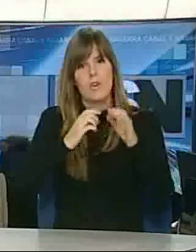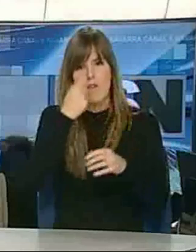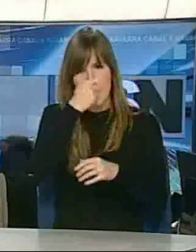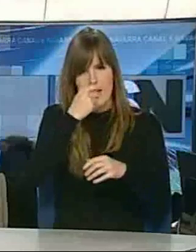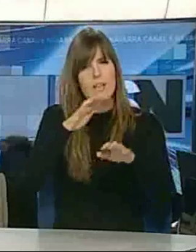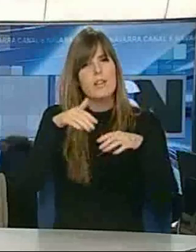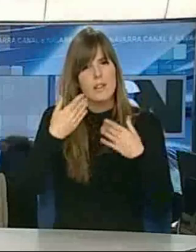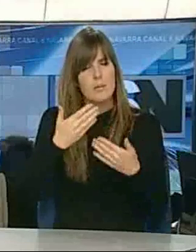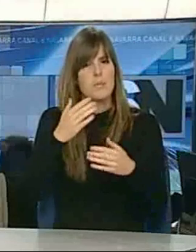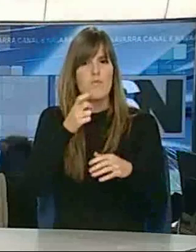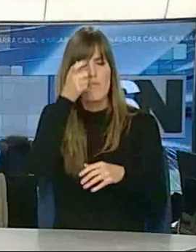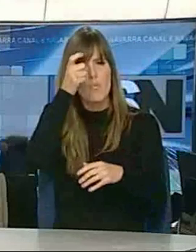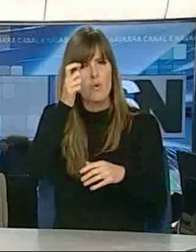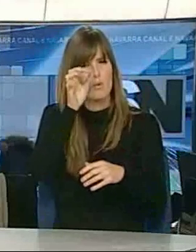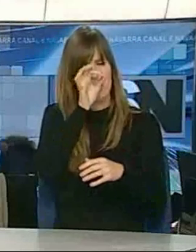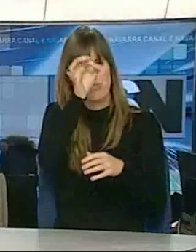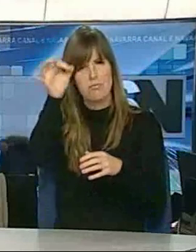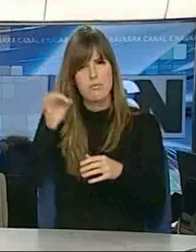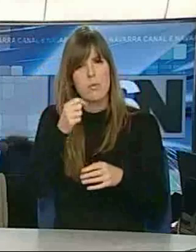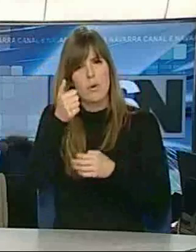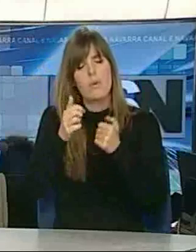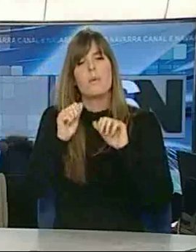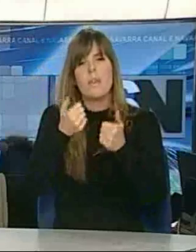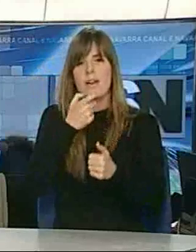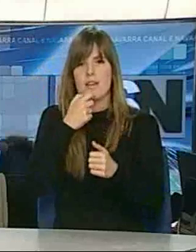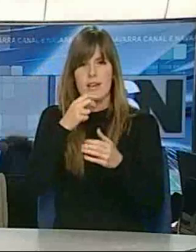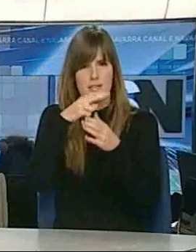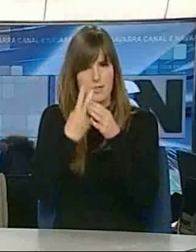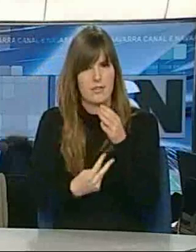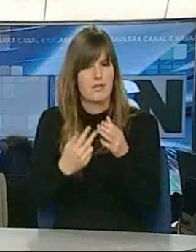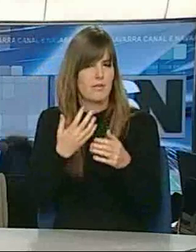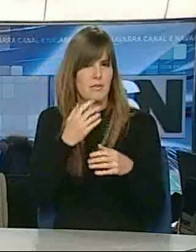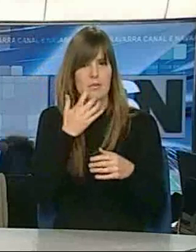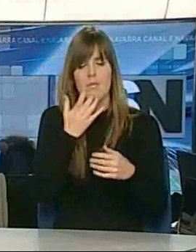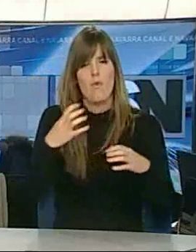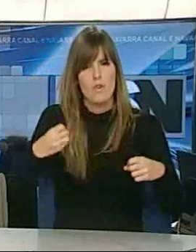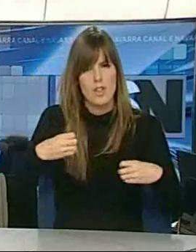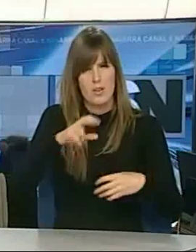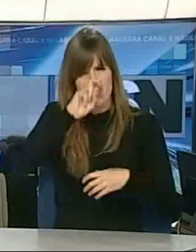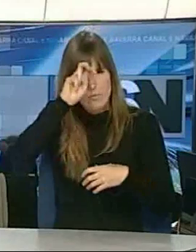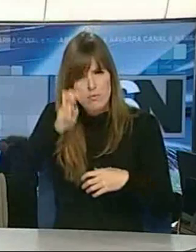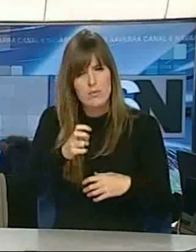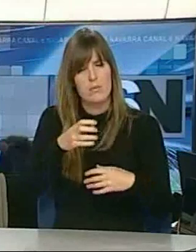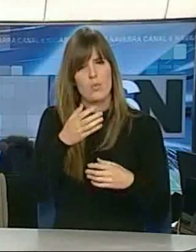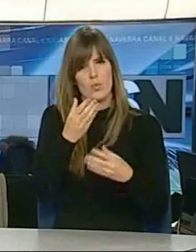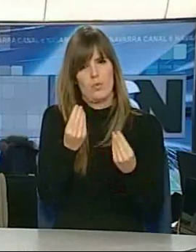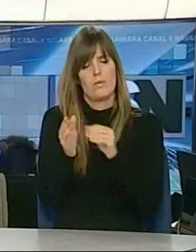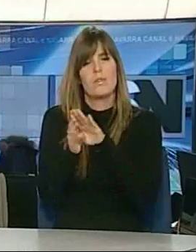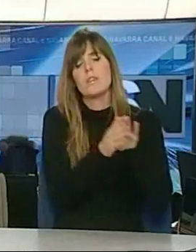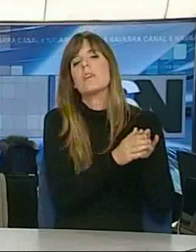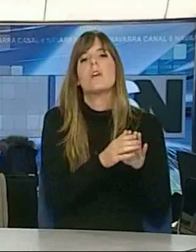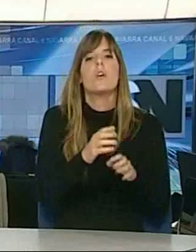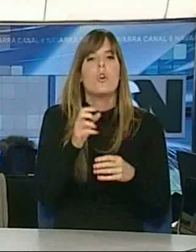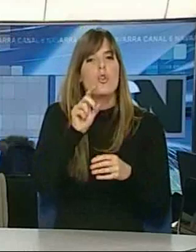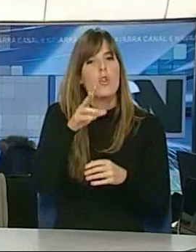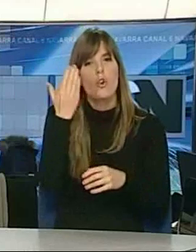colegios públicos de Caparroso, Artajona, San Adrián, Monreal o Fitero, entre otros. Implantar el inglés como lengua vehicular en